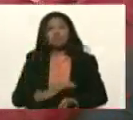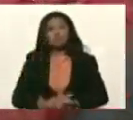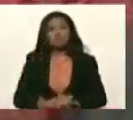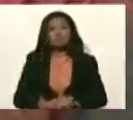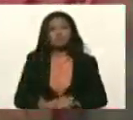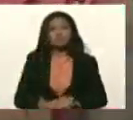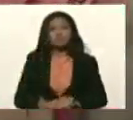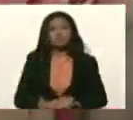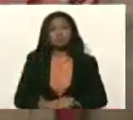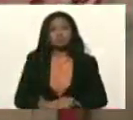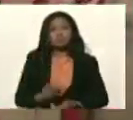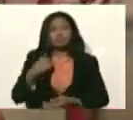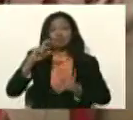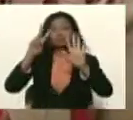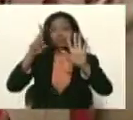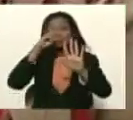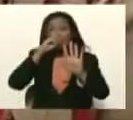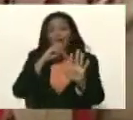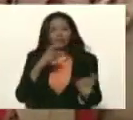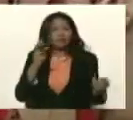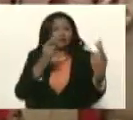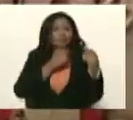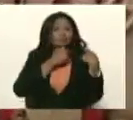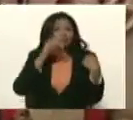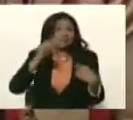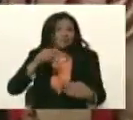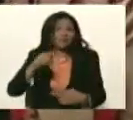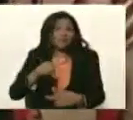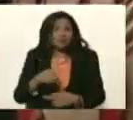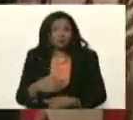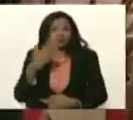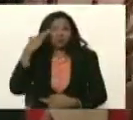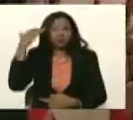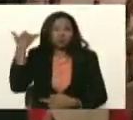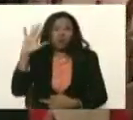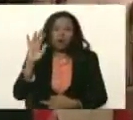tengo siete años, esta tarea, en Aguara,